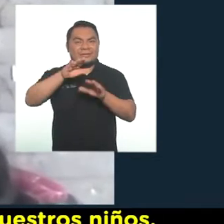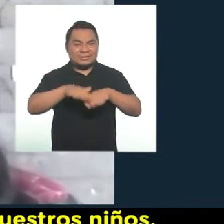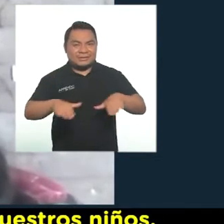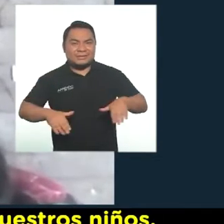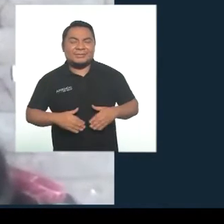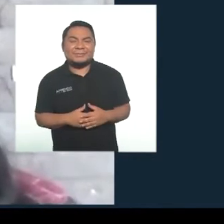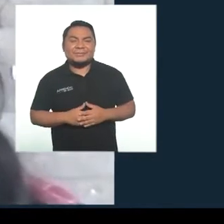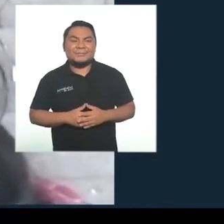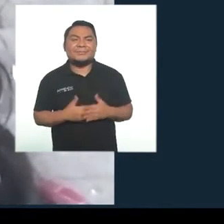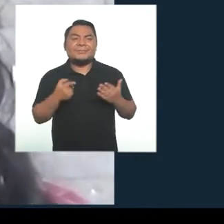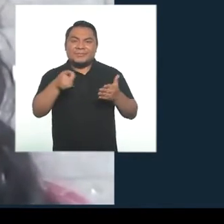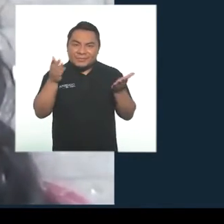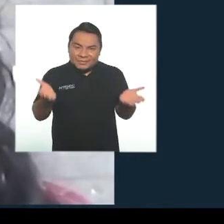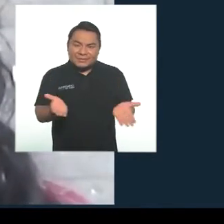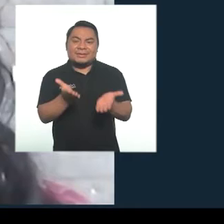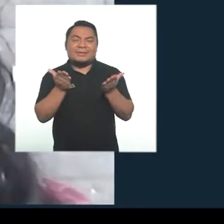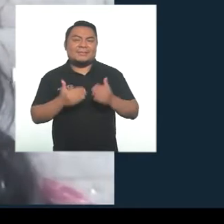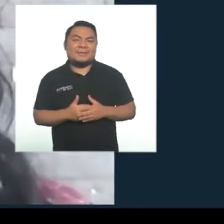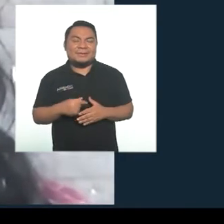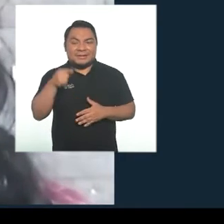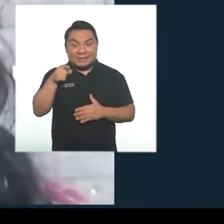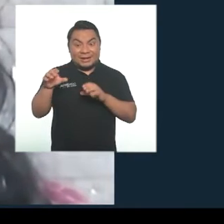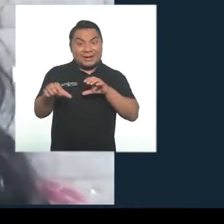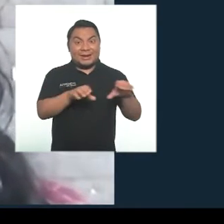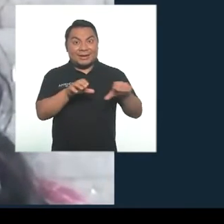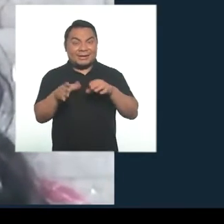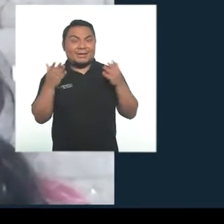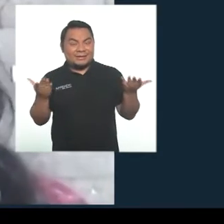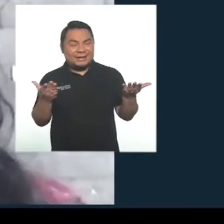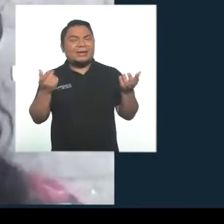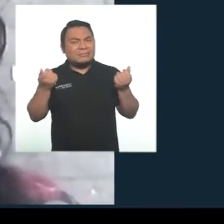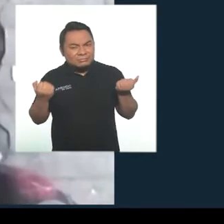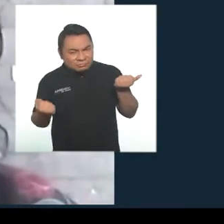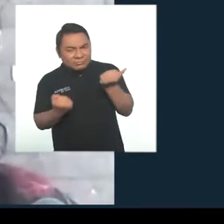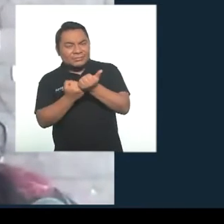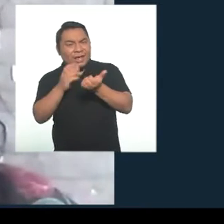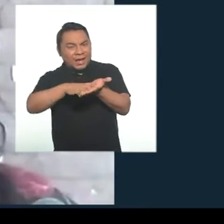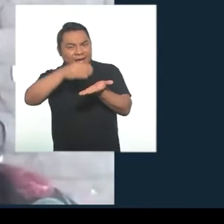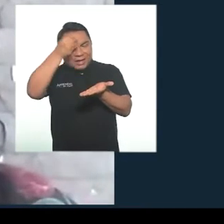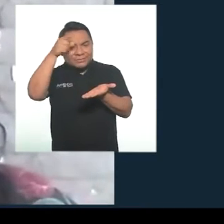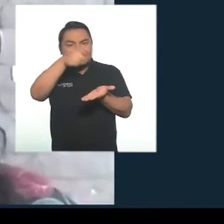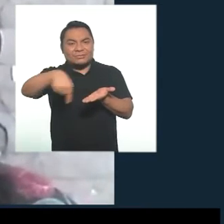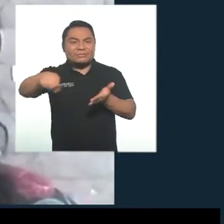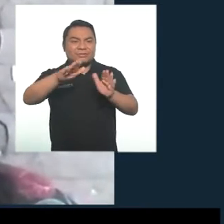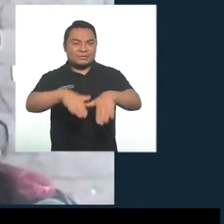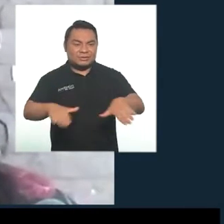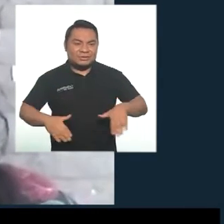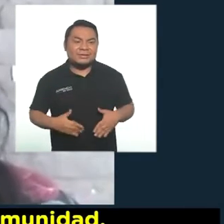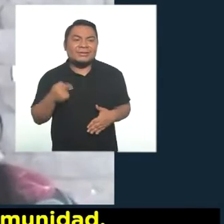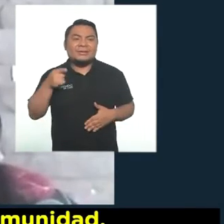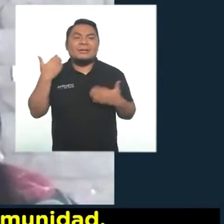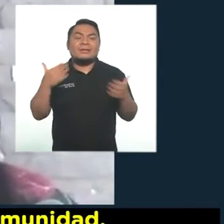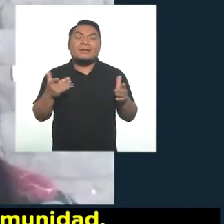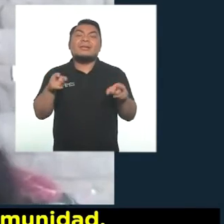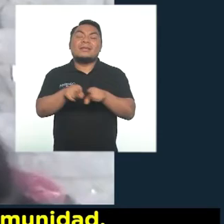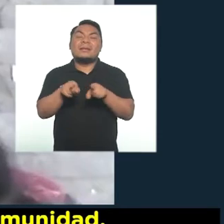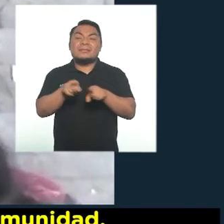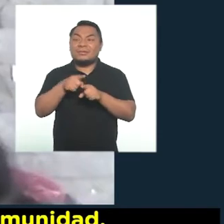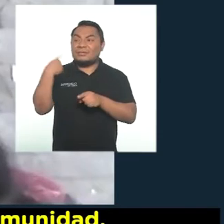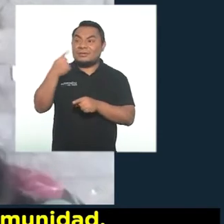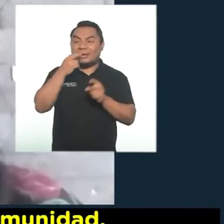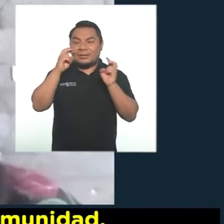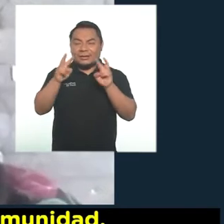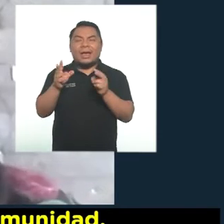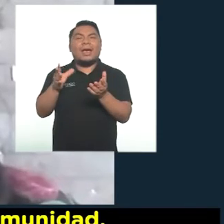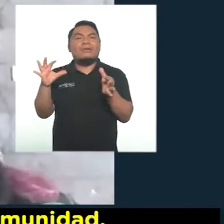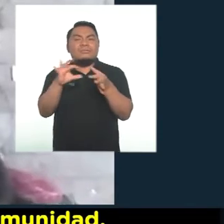con nuestros niños. Anímense. Estas actividades reforzarán lo aprendido de los niños y niñas a la vez que